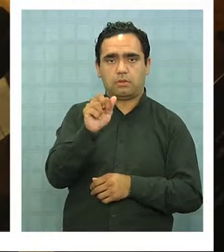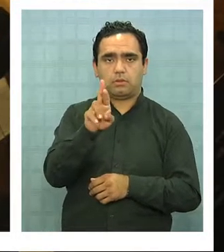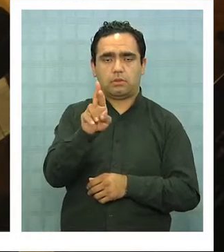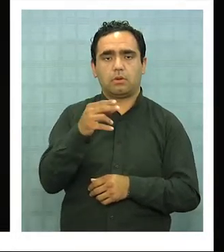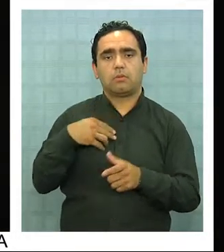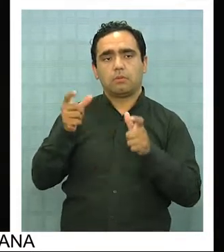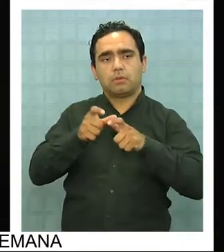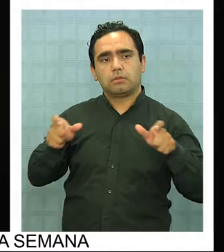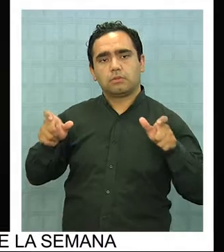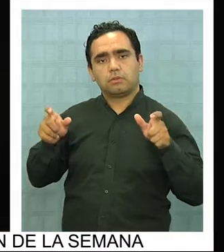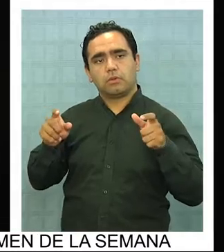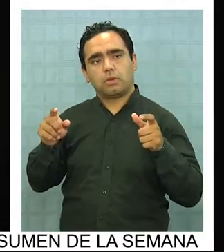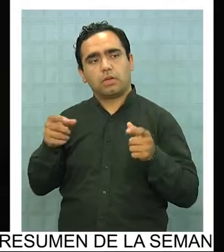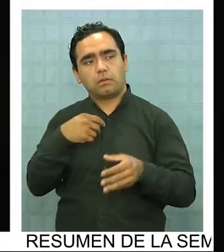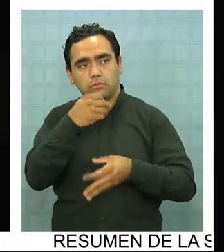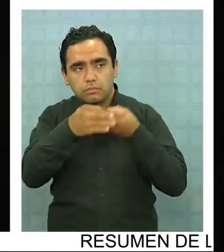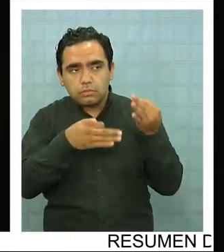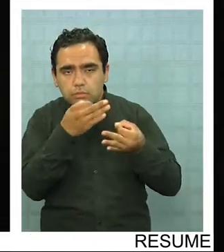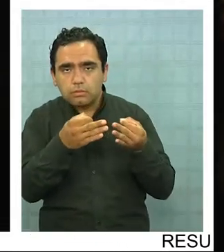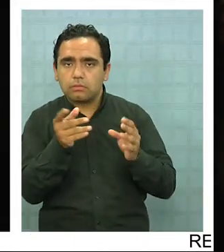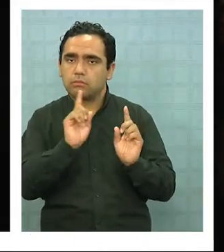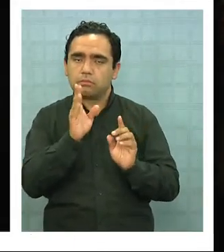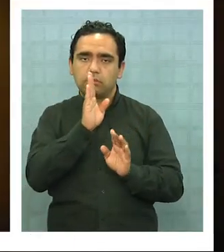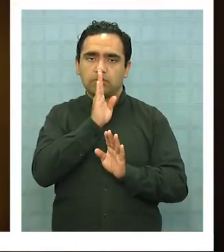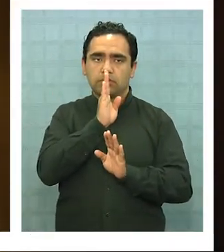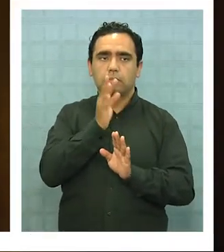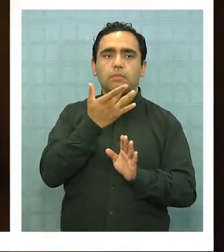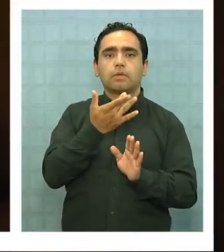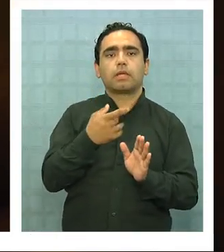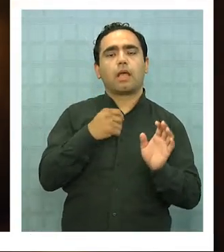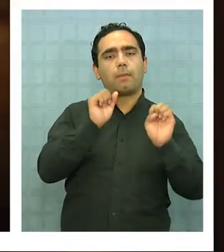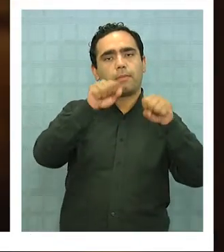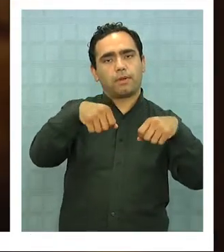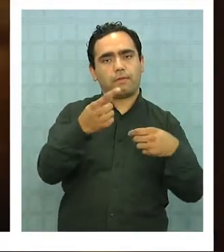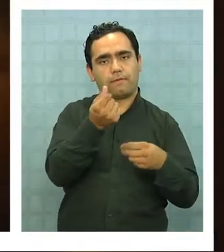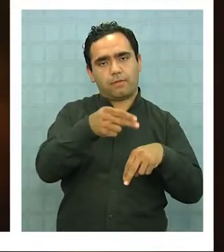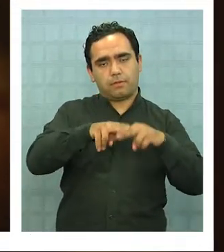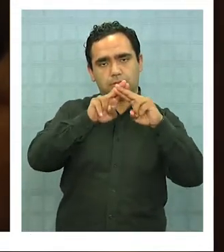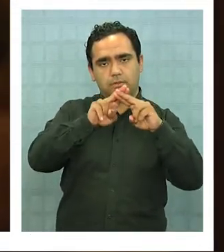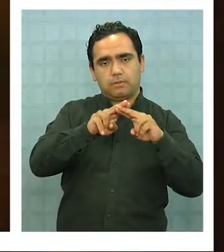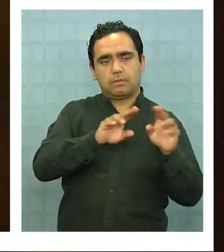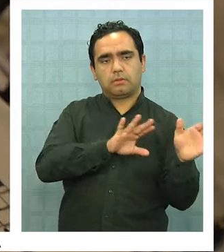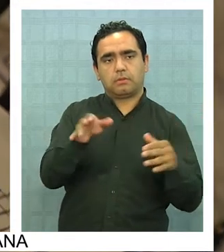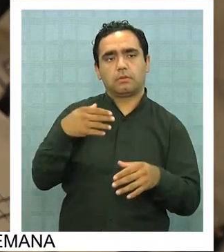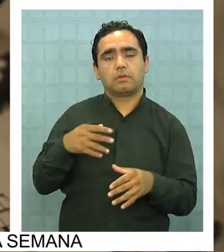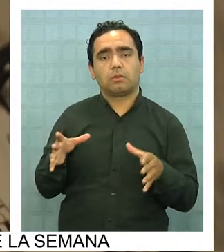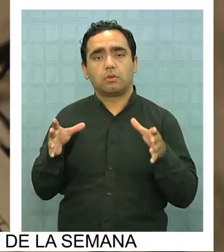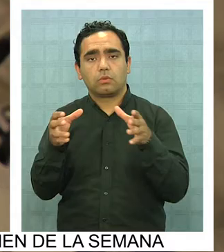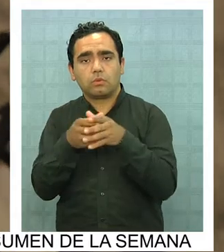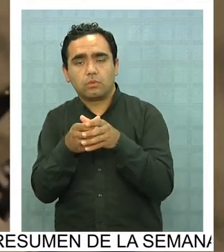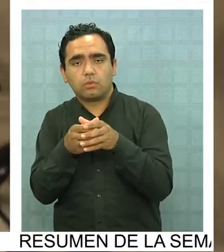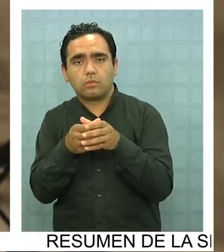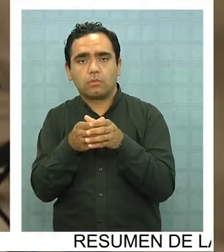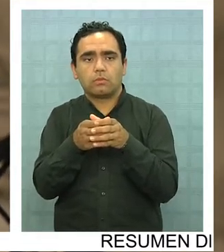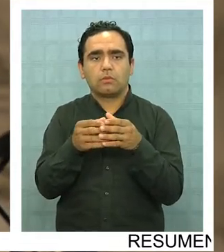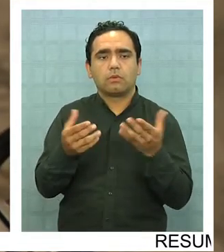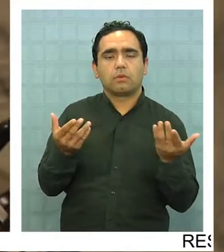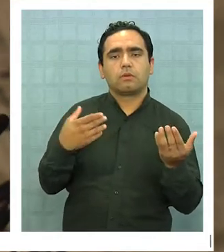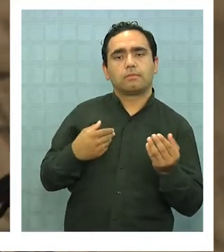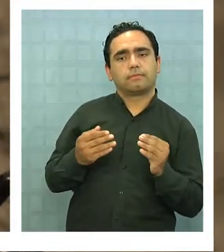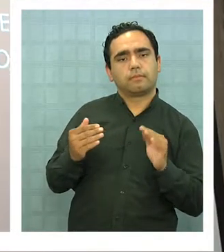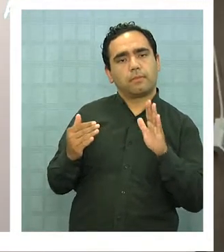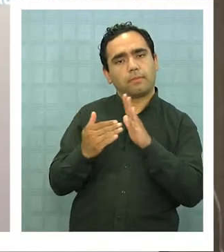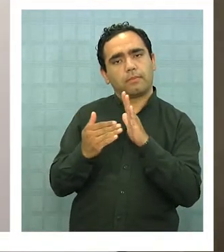sus músicos quisieron ahondar en detalles hasta que no se apruebe el financiamiento del proyecto. En tanto, la Comisión de Cultura del Consejo Regional decidió